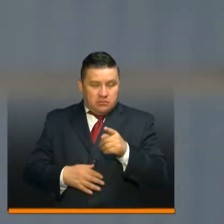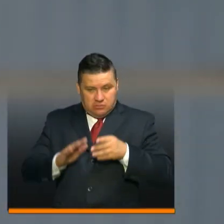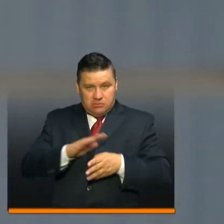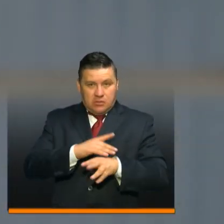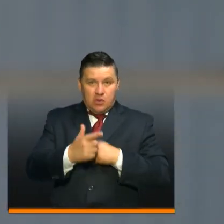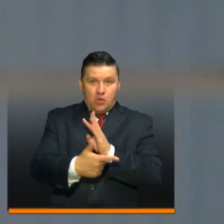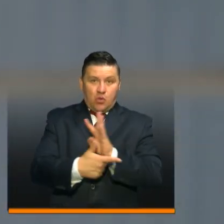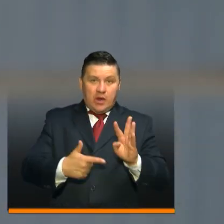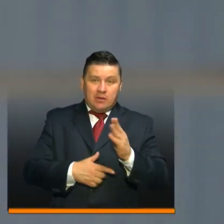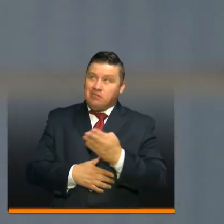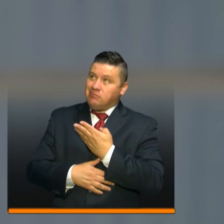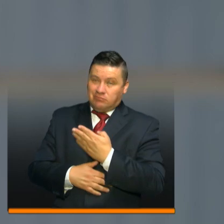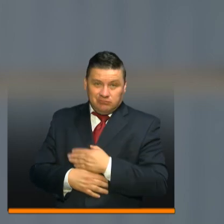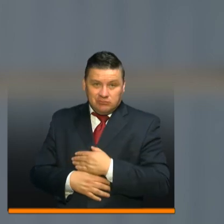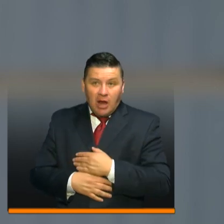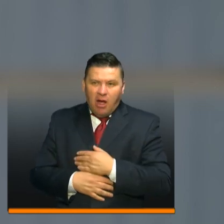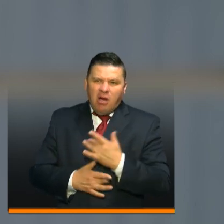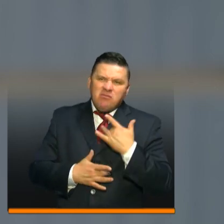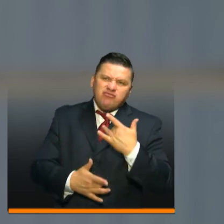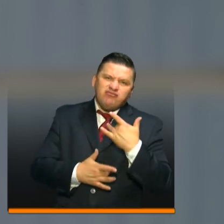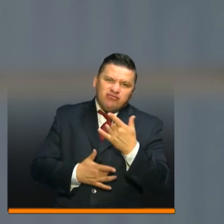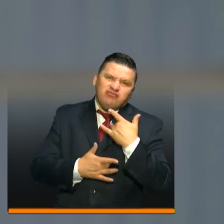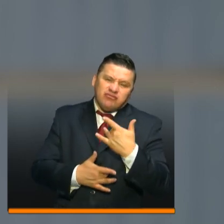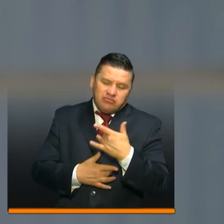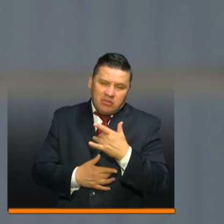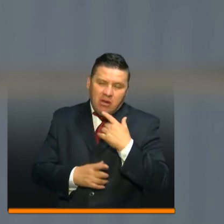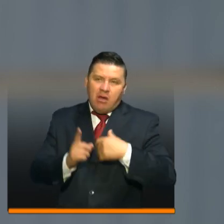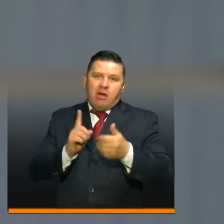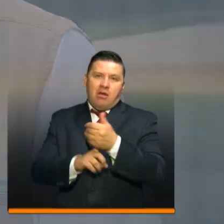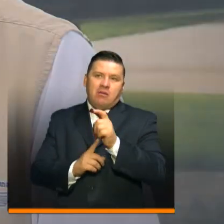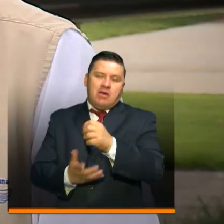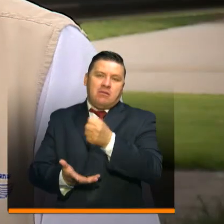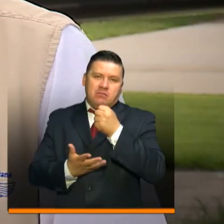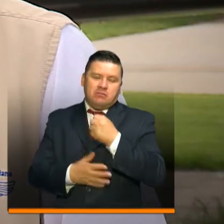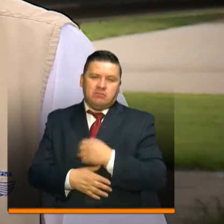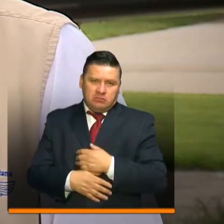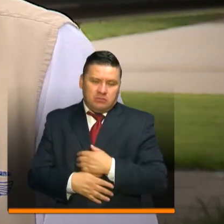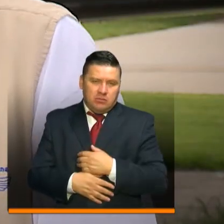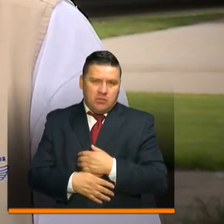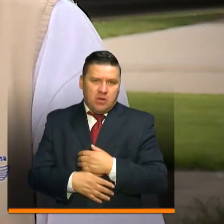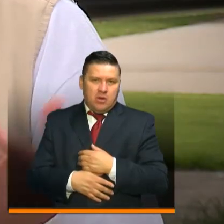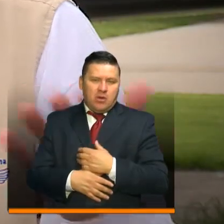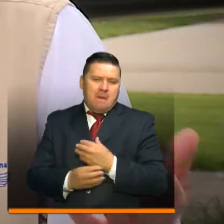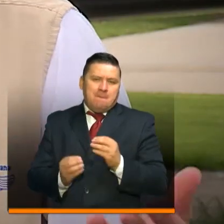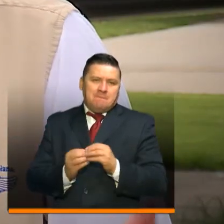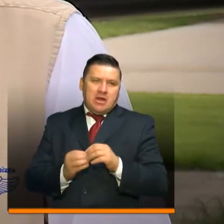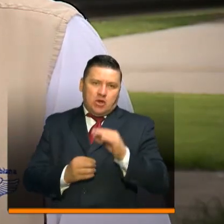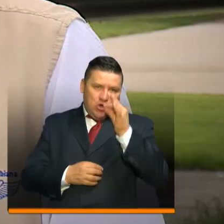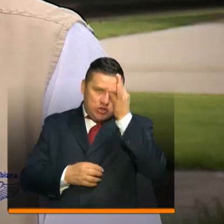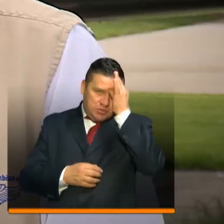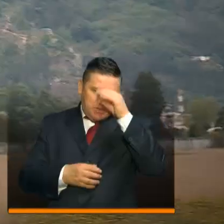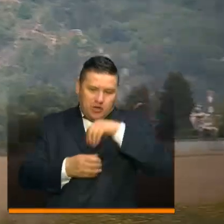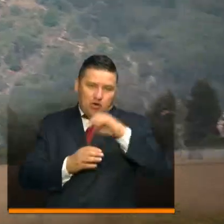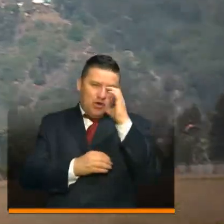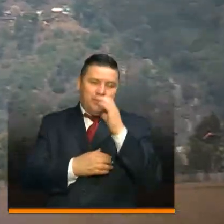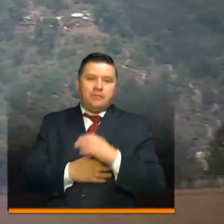de la patrulla aérea y hacer su donación para ayudarnos a conseguir estos recursos para poder llegar a muchos más hospitales en el país. En la última